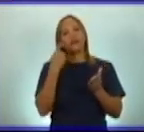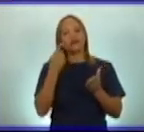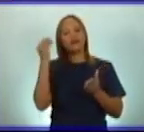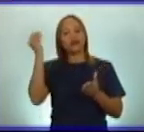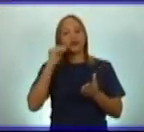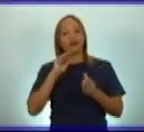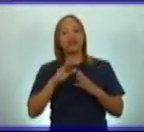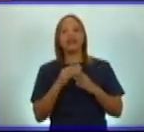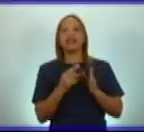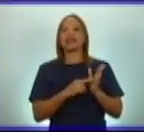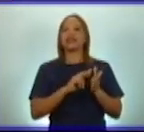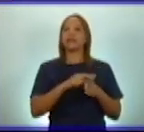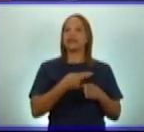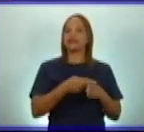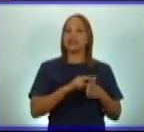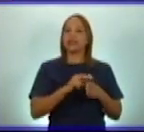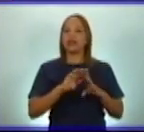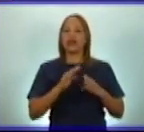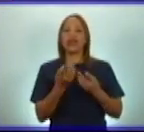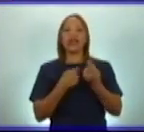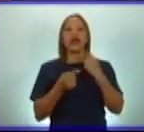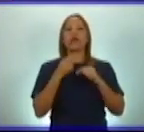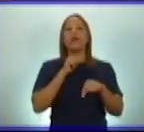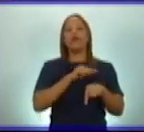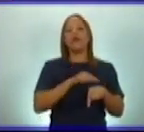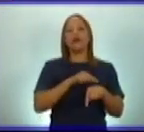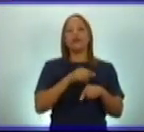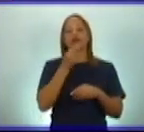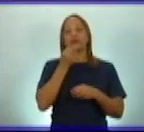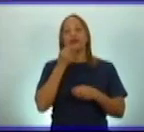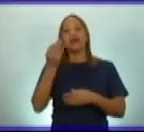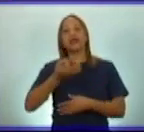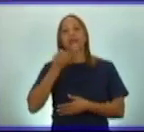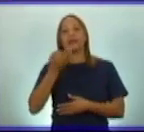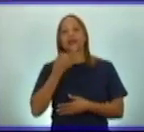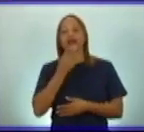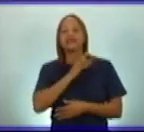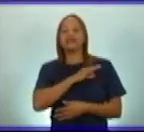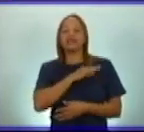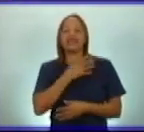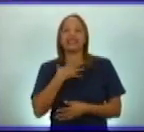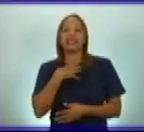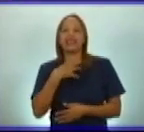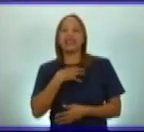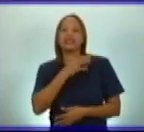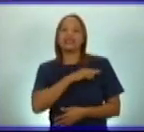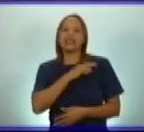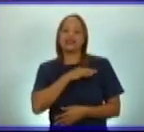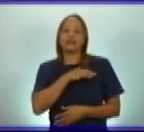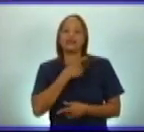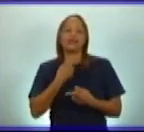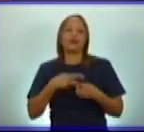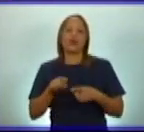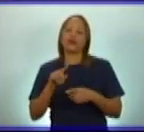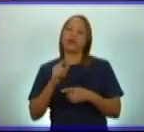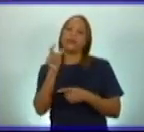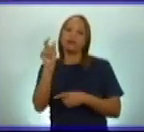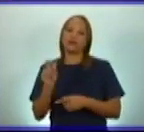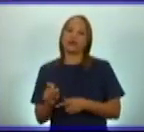y, en algún momento, poder transmitir buenos sentimientos a los demás. Por ejemplo,